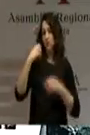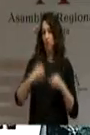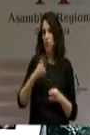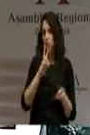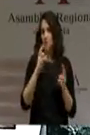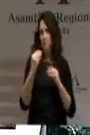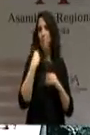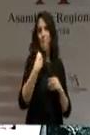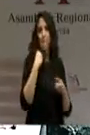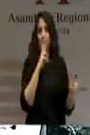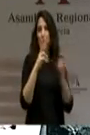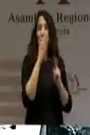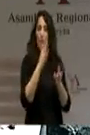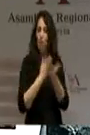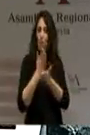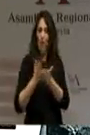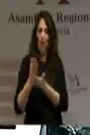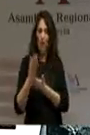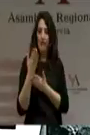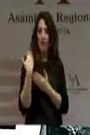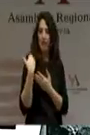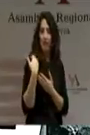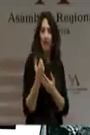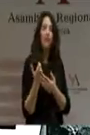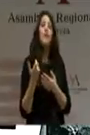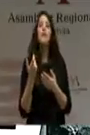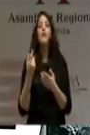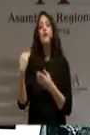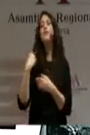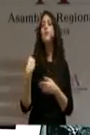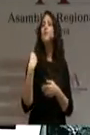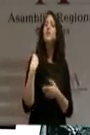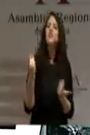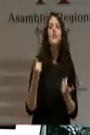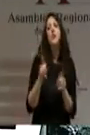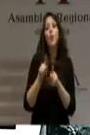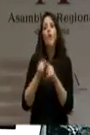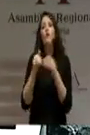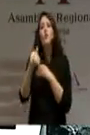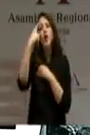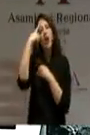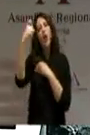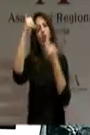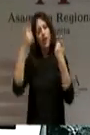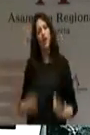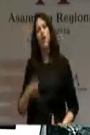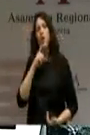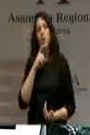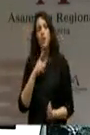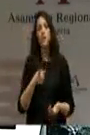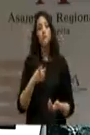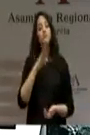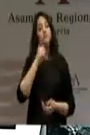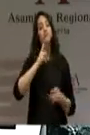medio de comunicación, hace apenas unos días, le preguntó a usted por qué quería ser recordado. Usted dijo por llevar al PP